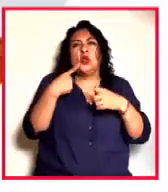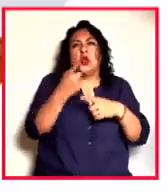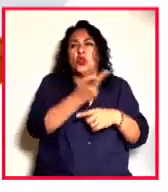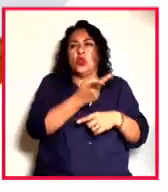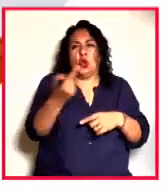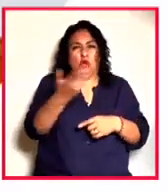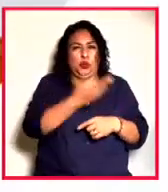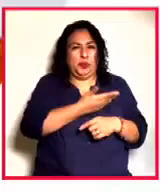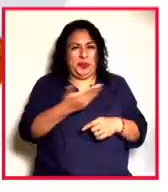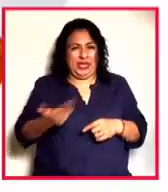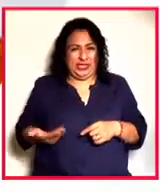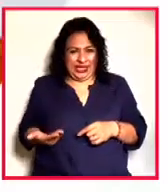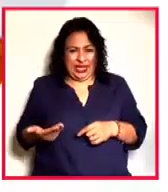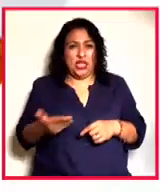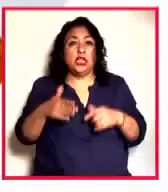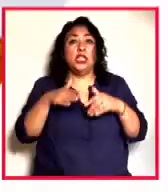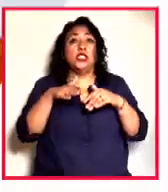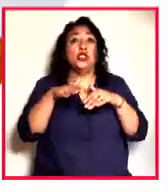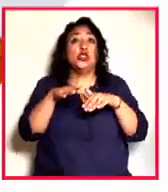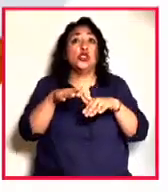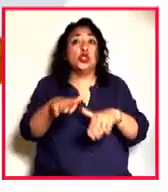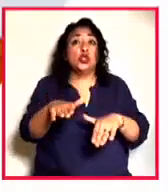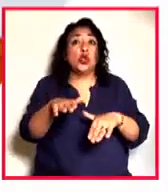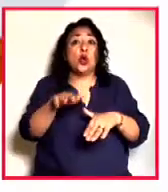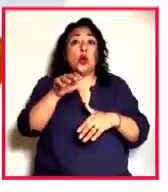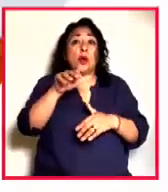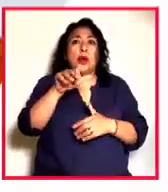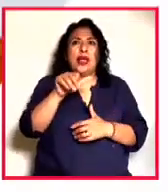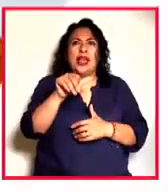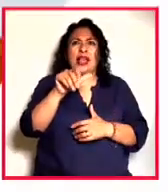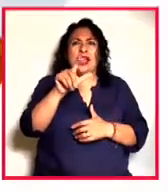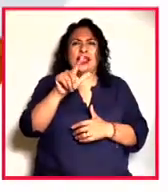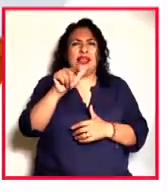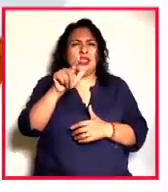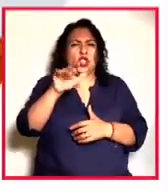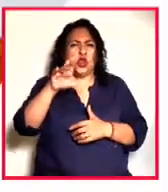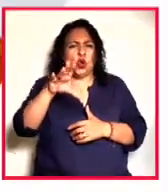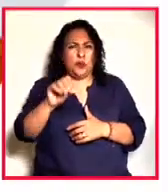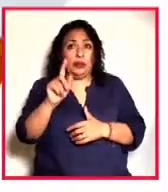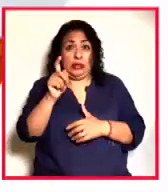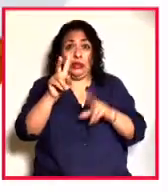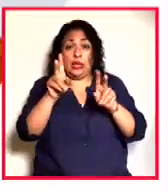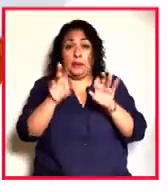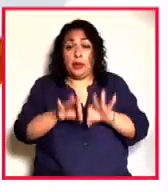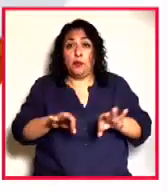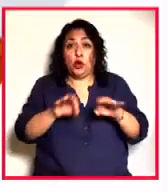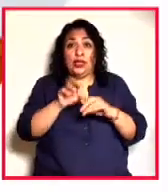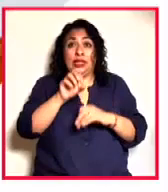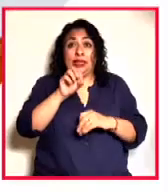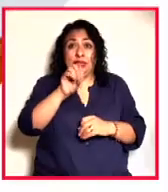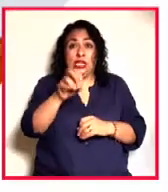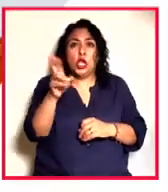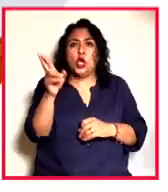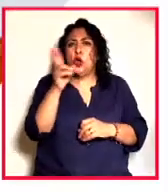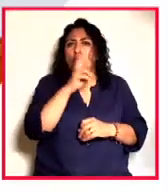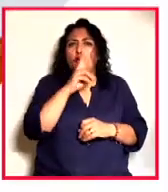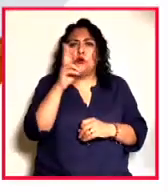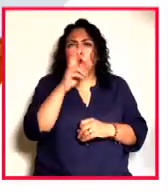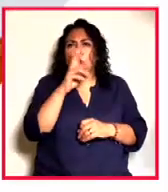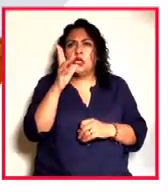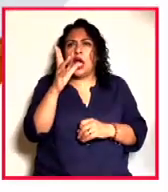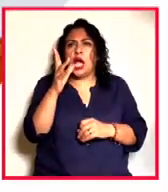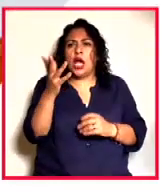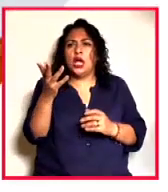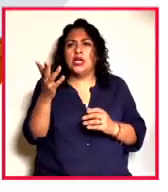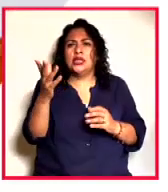presidentes en relación al Ártico y este es un tema muy importante porque si bien es cierto Rusia no guarda gran proximidad